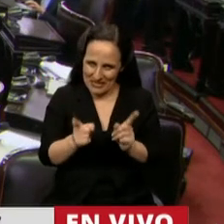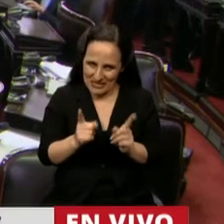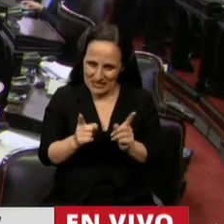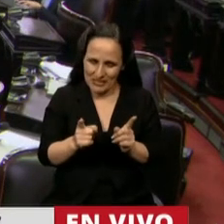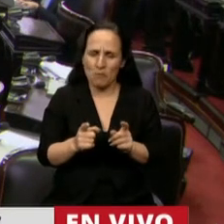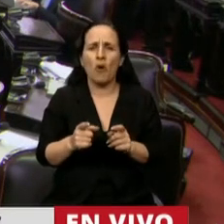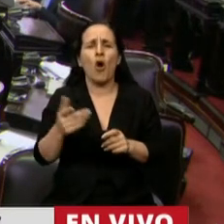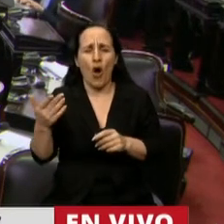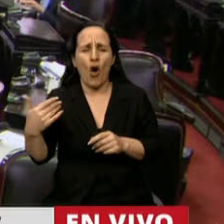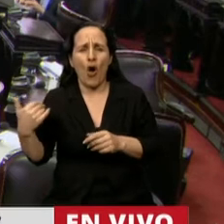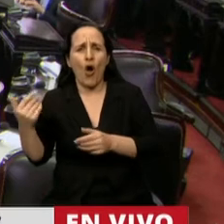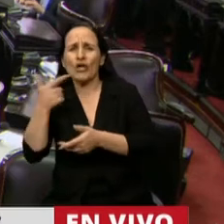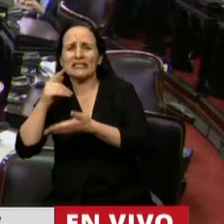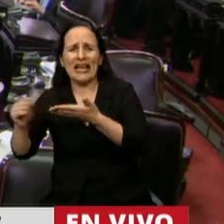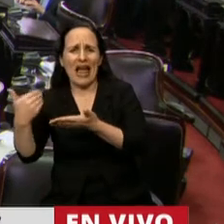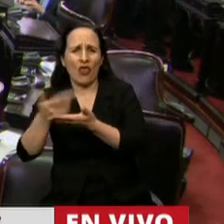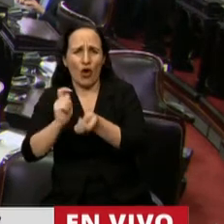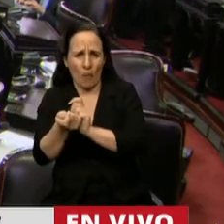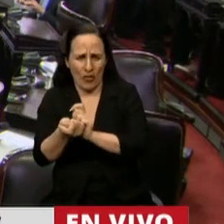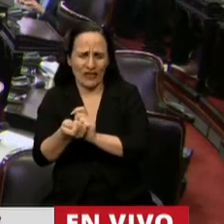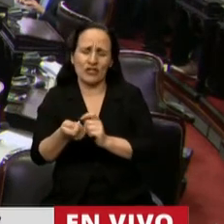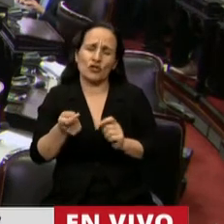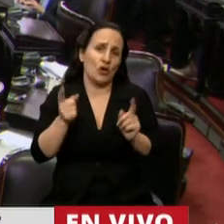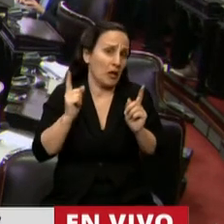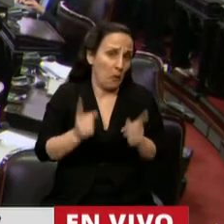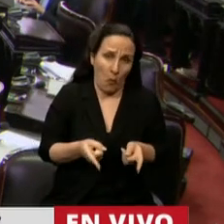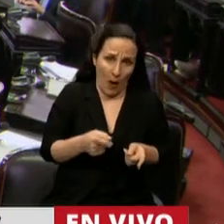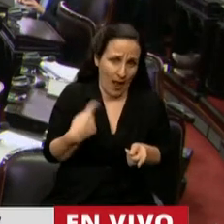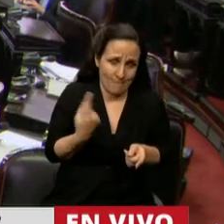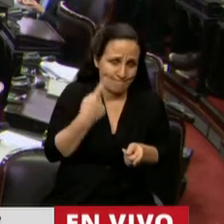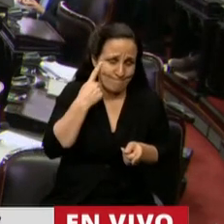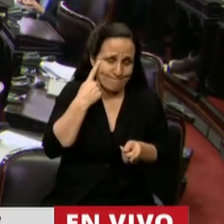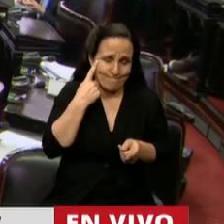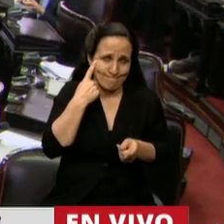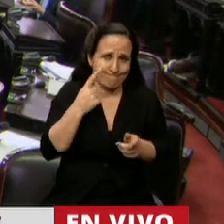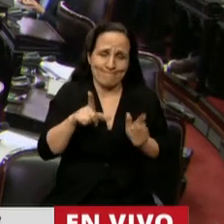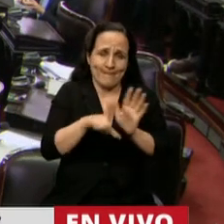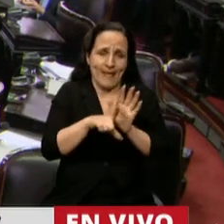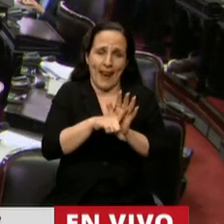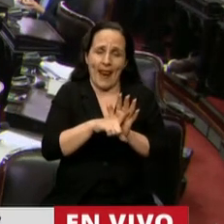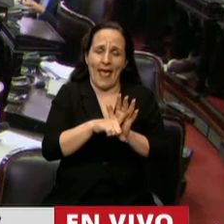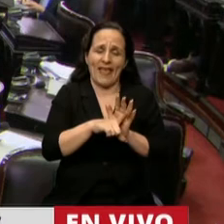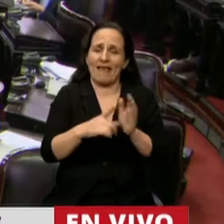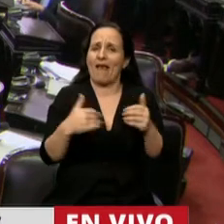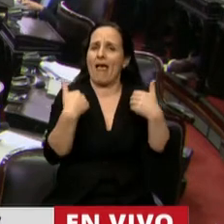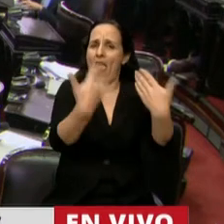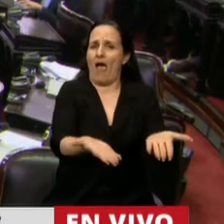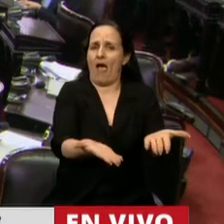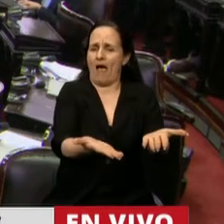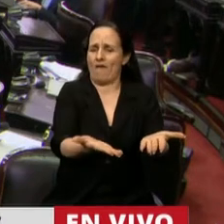allá de la modificación que viene del Senado, sigue siendo una ley que le da enormes beneficios